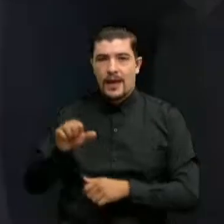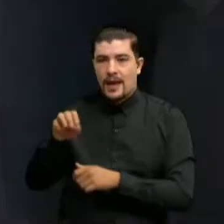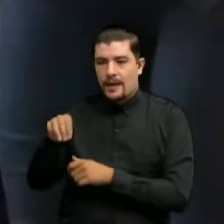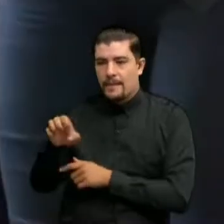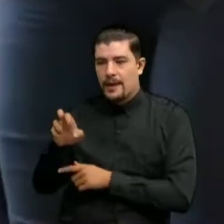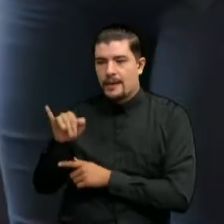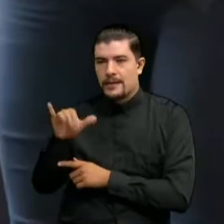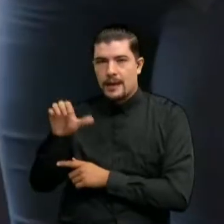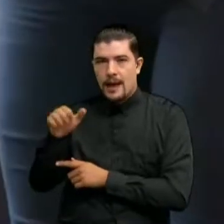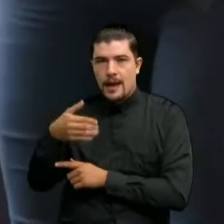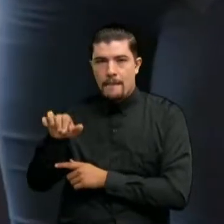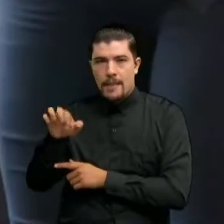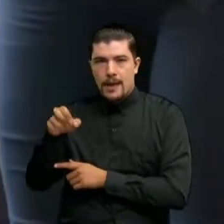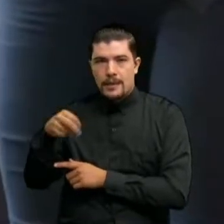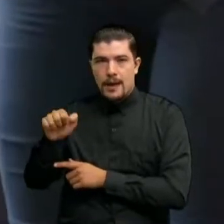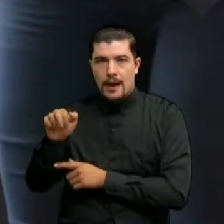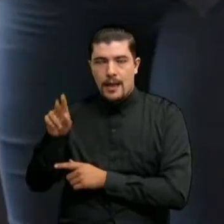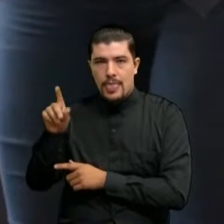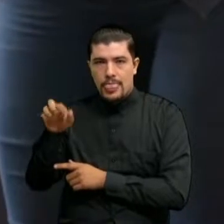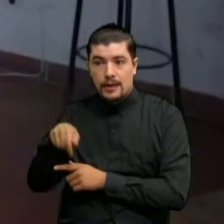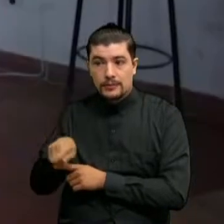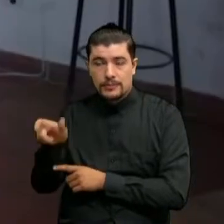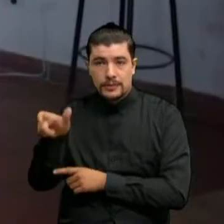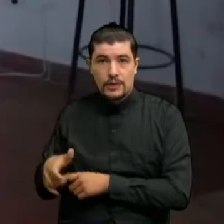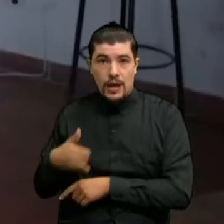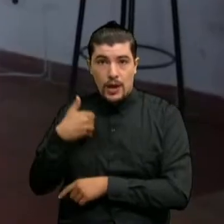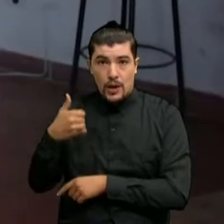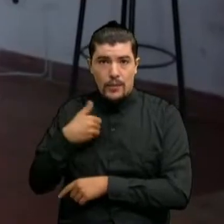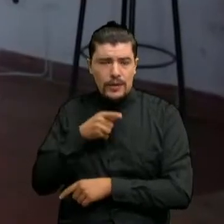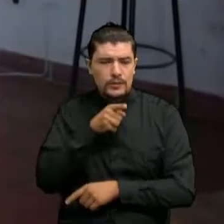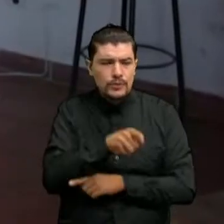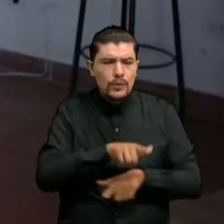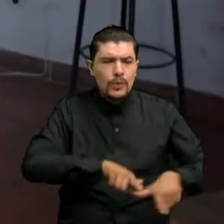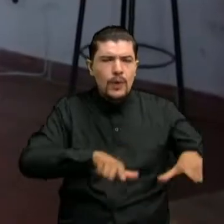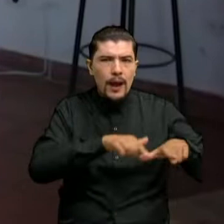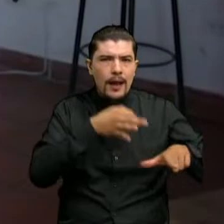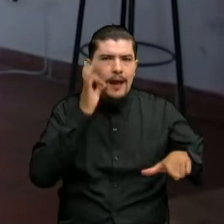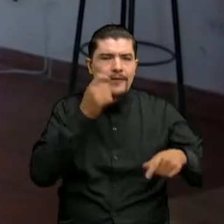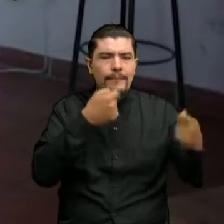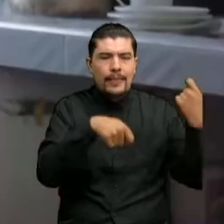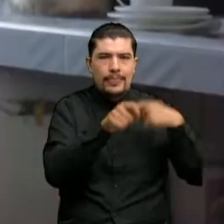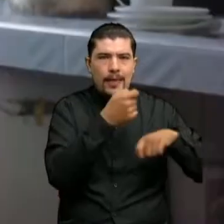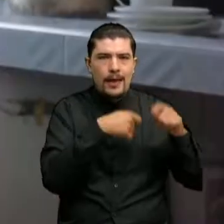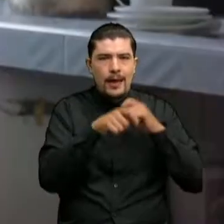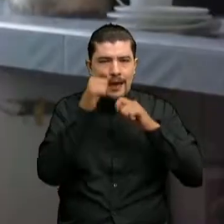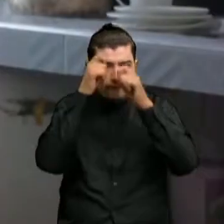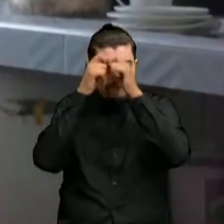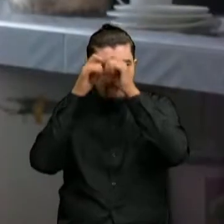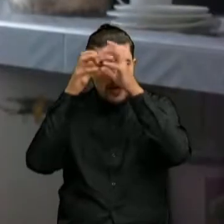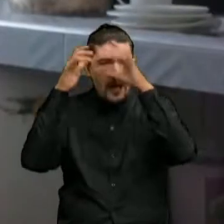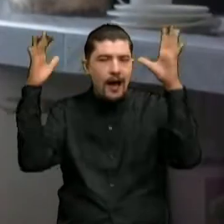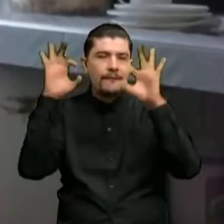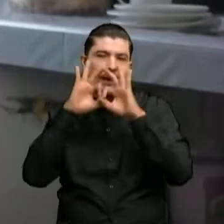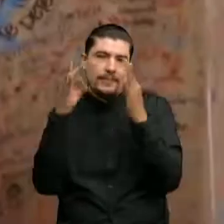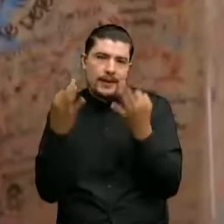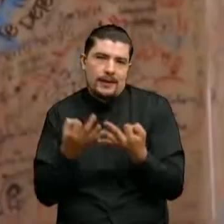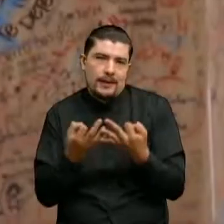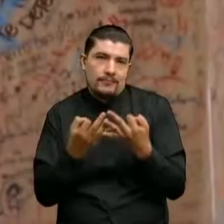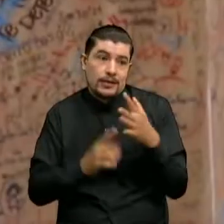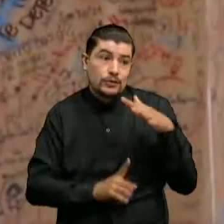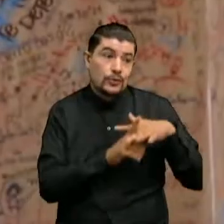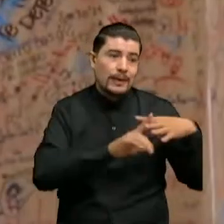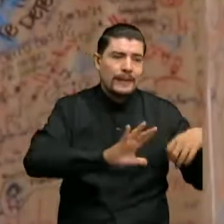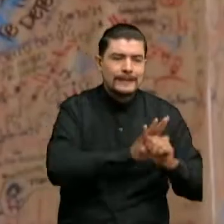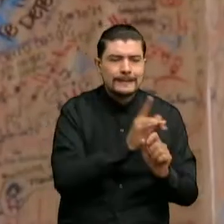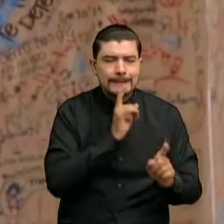es una joven gramalotera emprendedora Su cafetería inició como un sueño familiar Que se complicó con la llegada de la pandemia Proyectamos